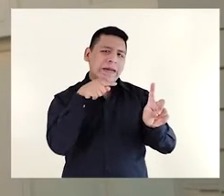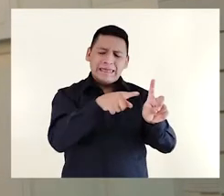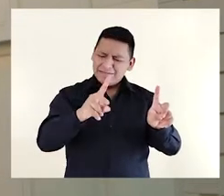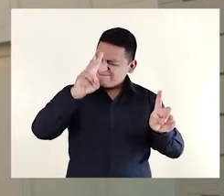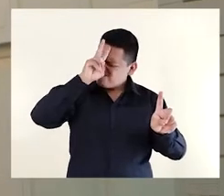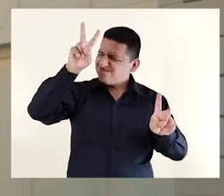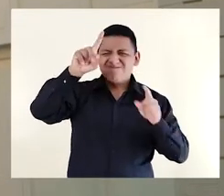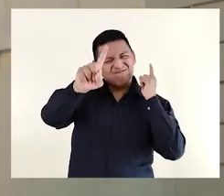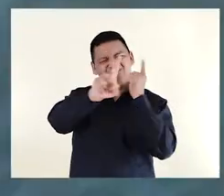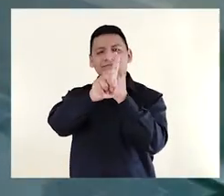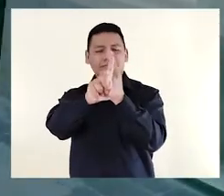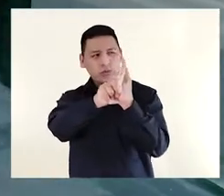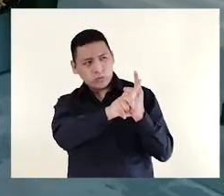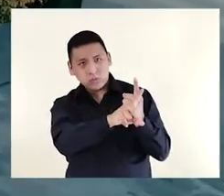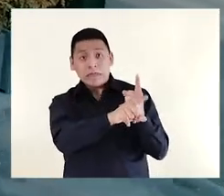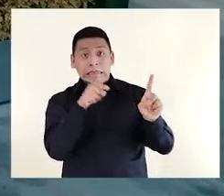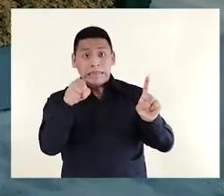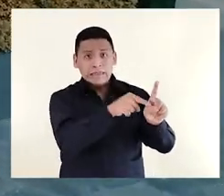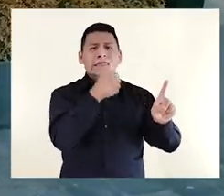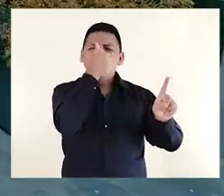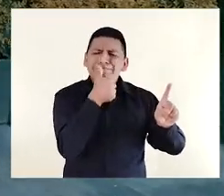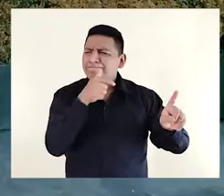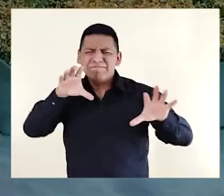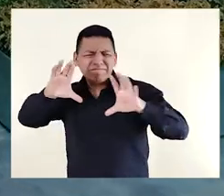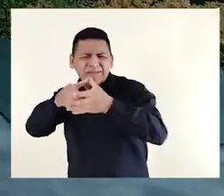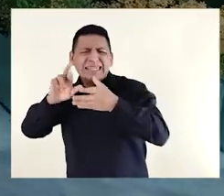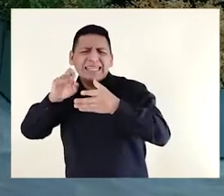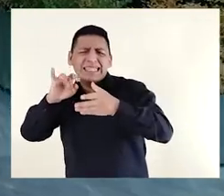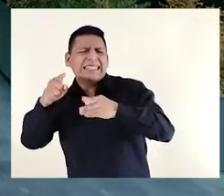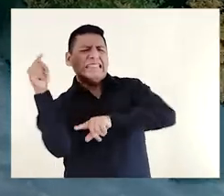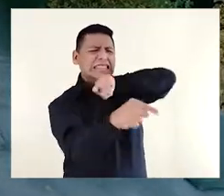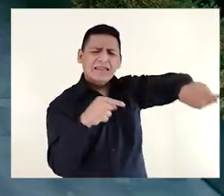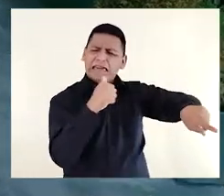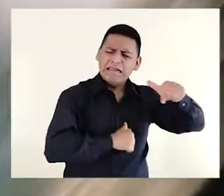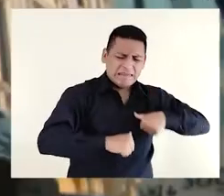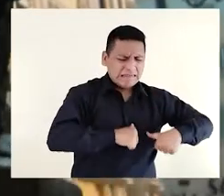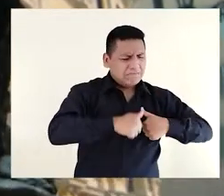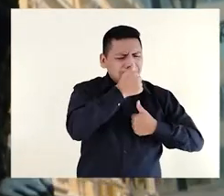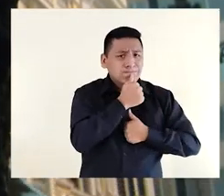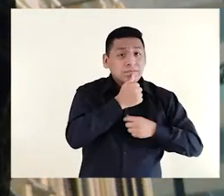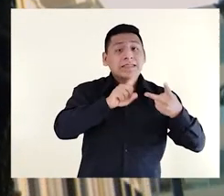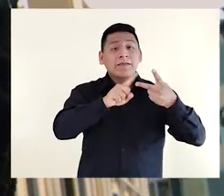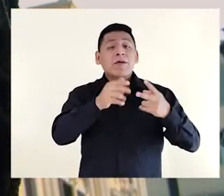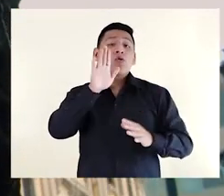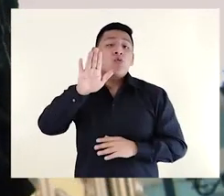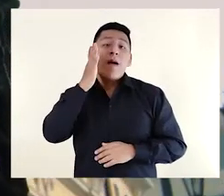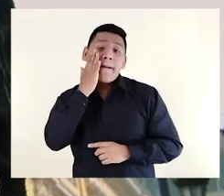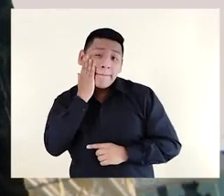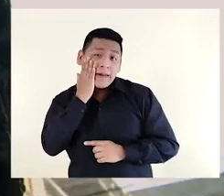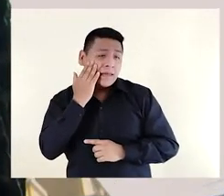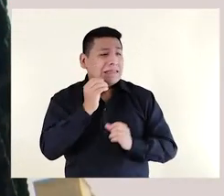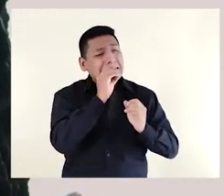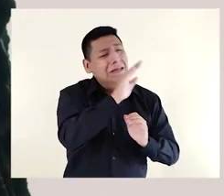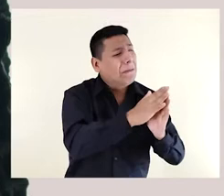dudó en ser leal a su patria. Ni aún bajo el dolor de las torturas infligidas por los realistas, ni aún ante los ojos llorosos de su